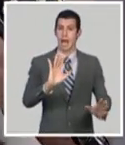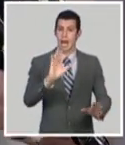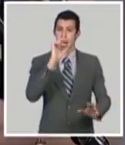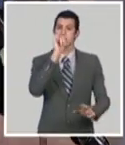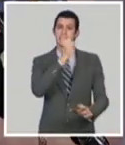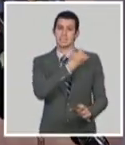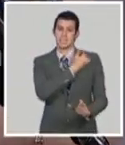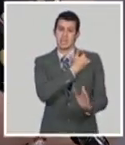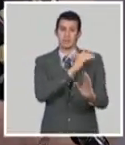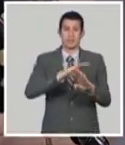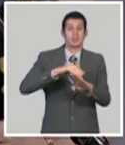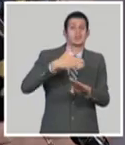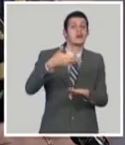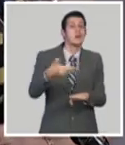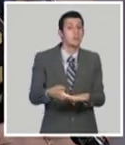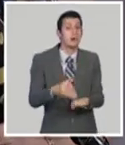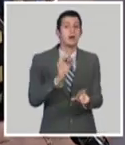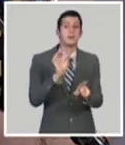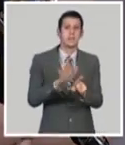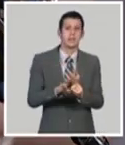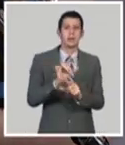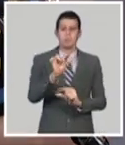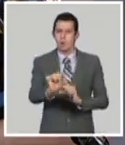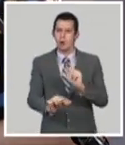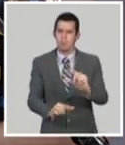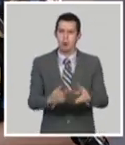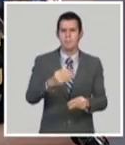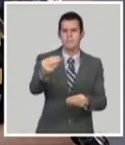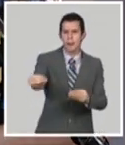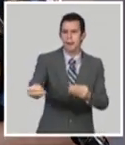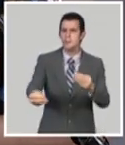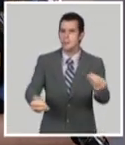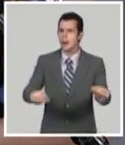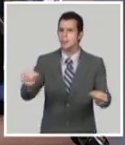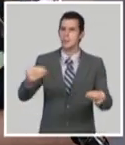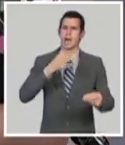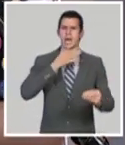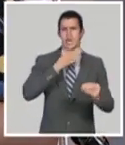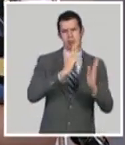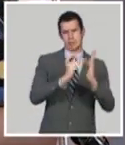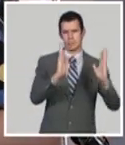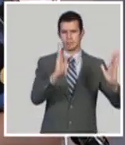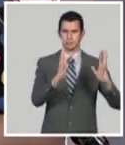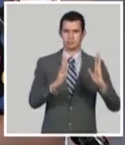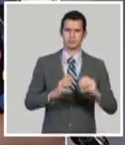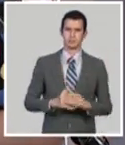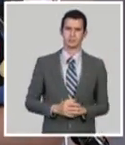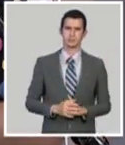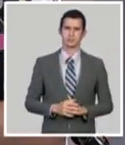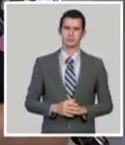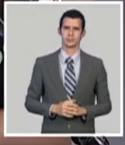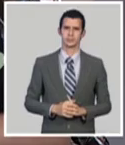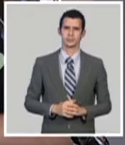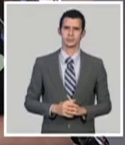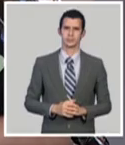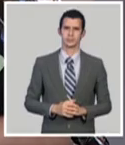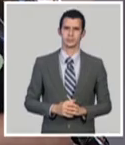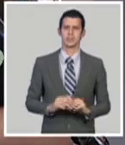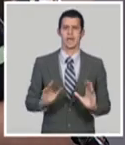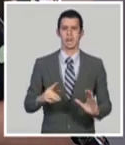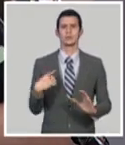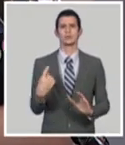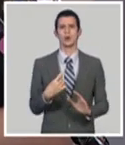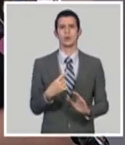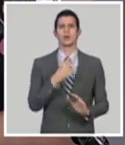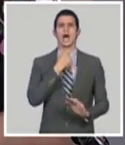en un momento en que ese servicio de aduana tenía otro precio, pues se ha sido justo y se está regulando